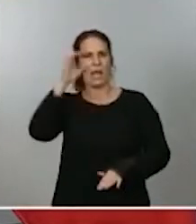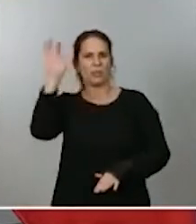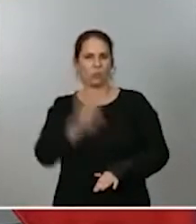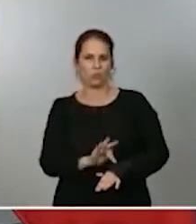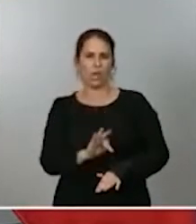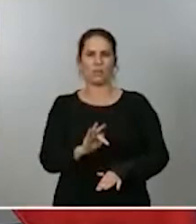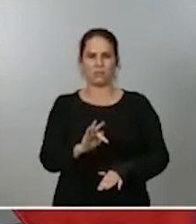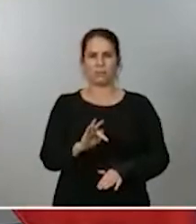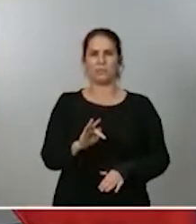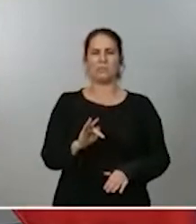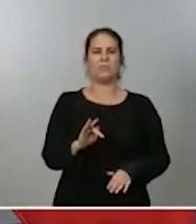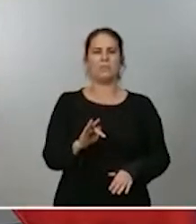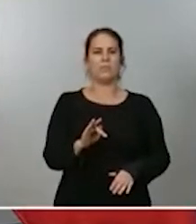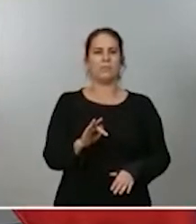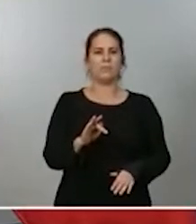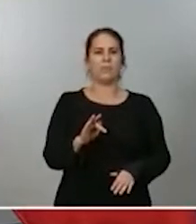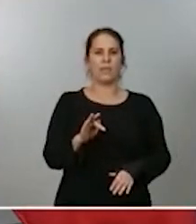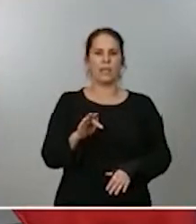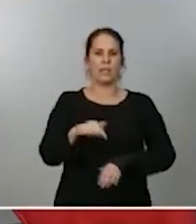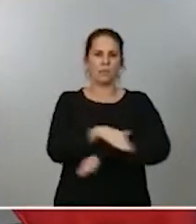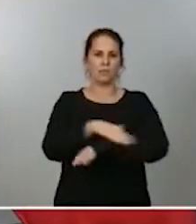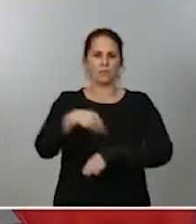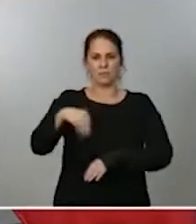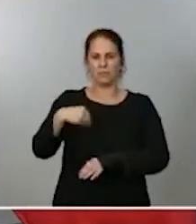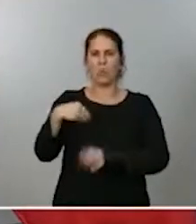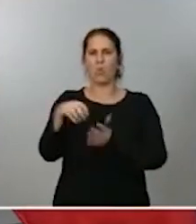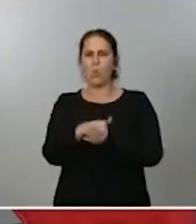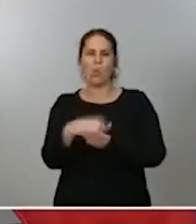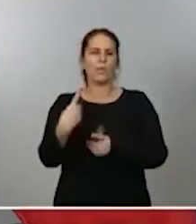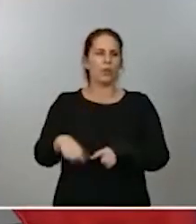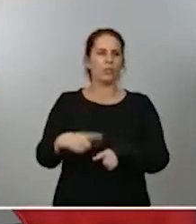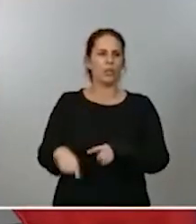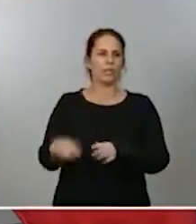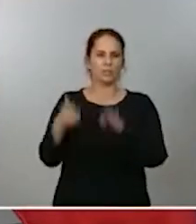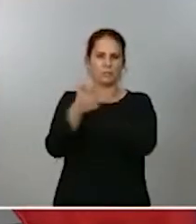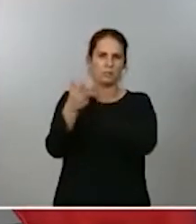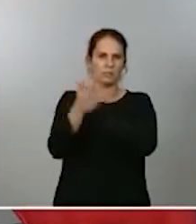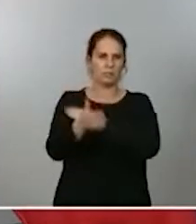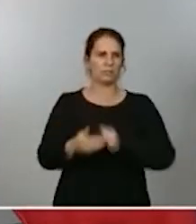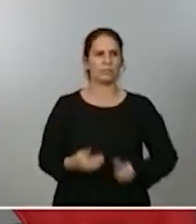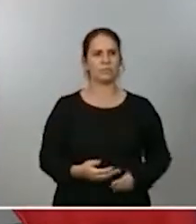Gobierno, trasladarle las dudas o las cuestiones que tengan a bien trasladarle.